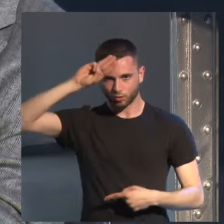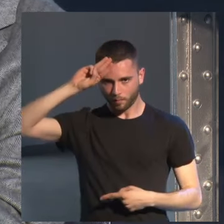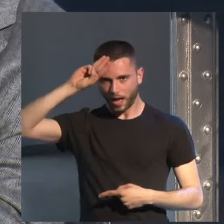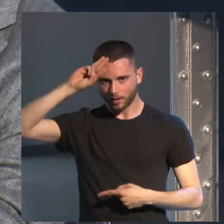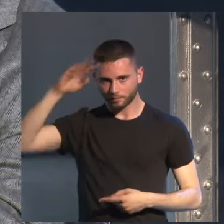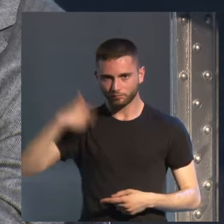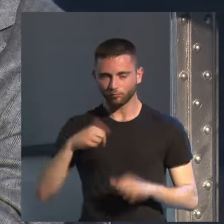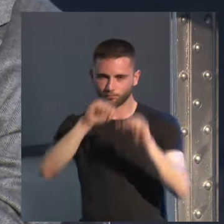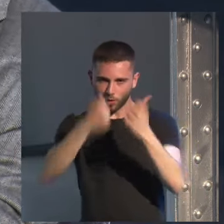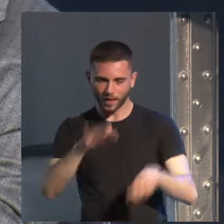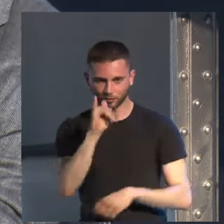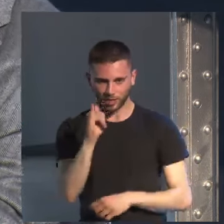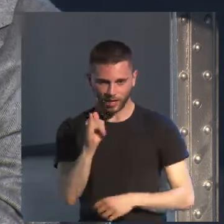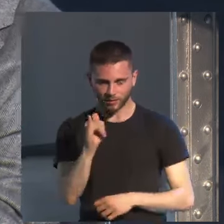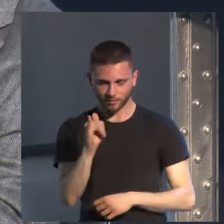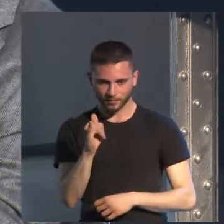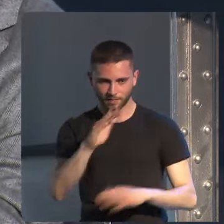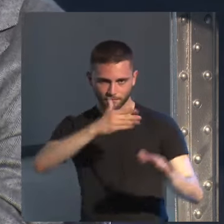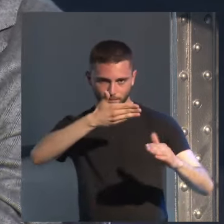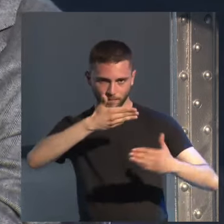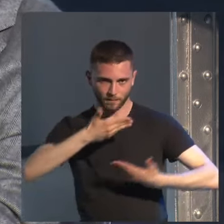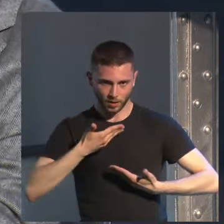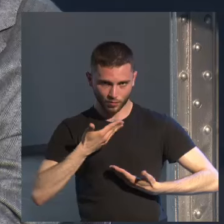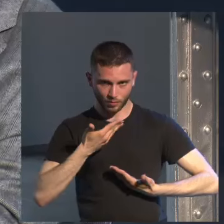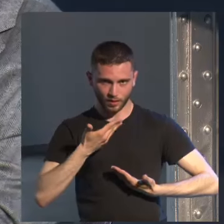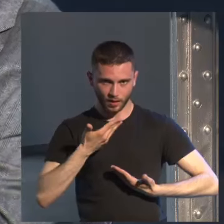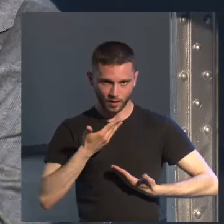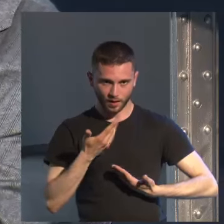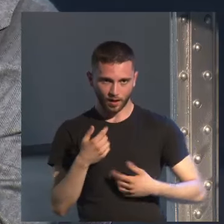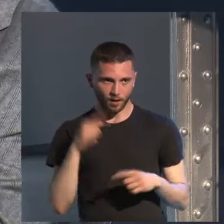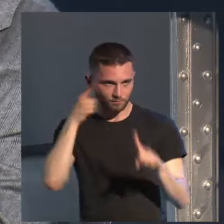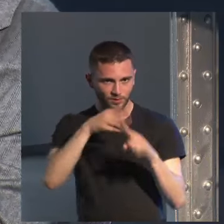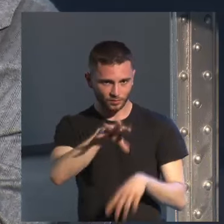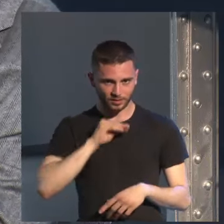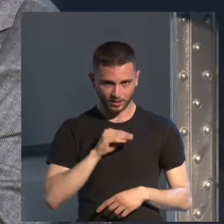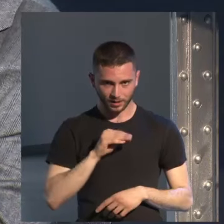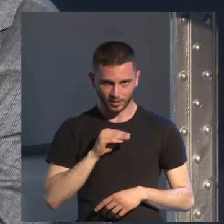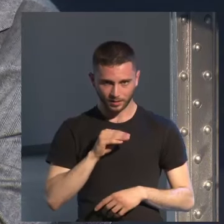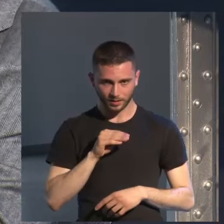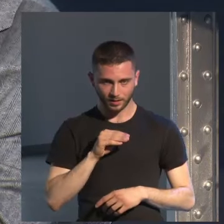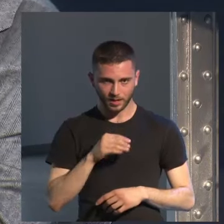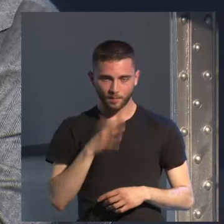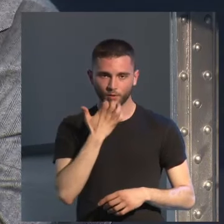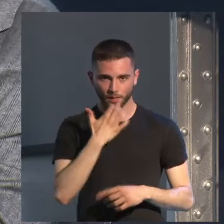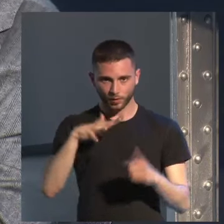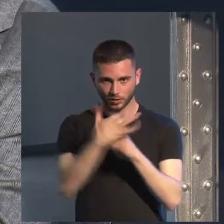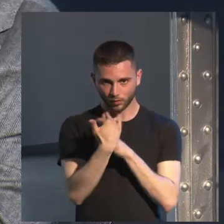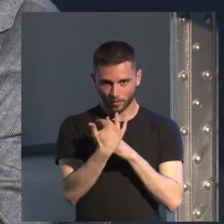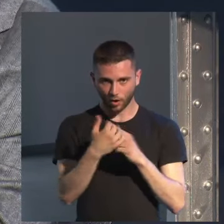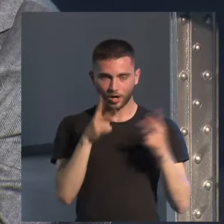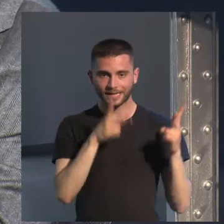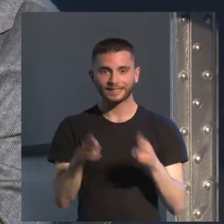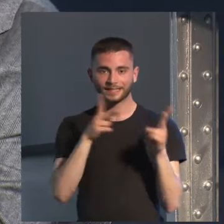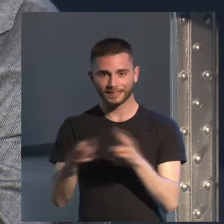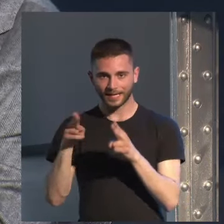me han ayudado a tener esa percepción por ejemplo el caso de la serie